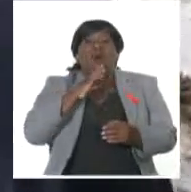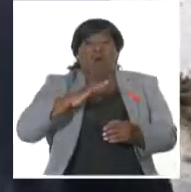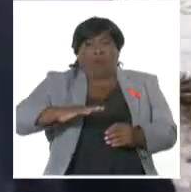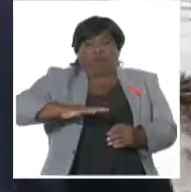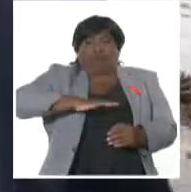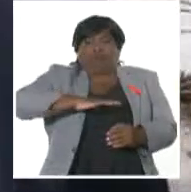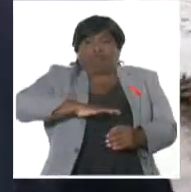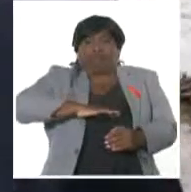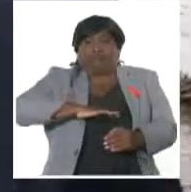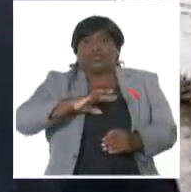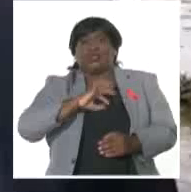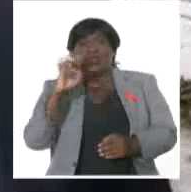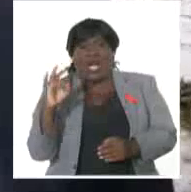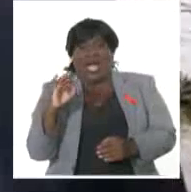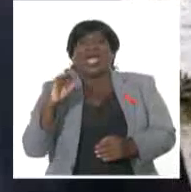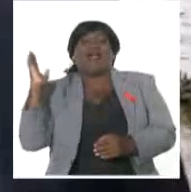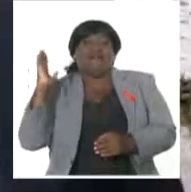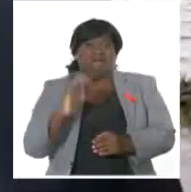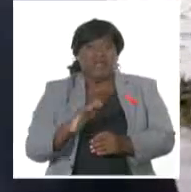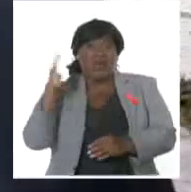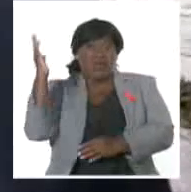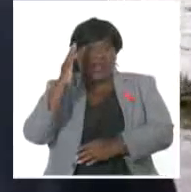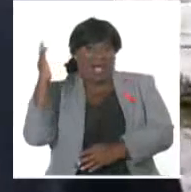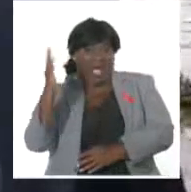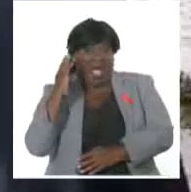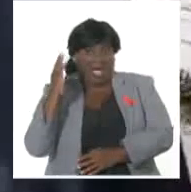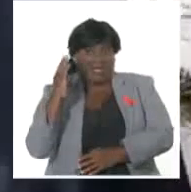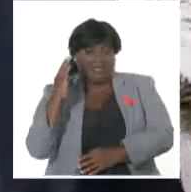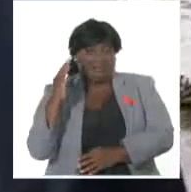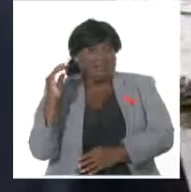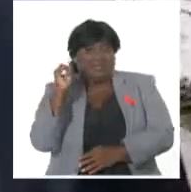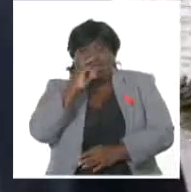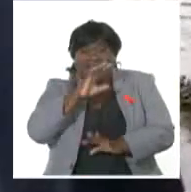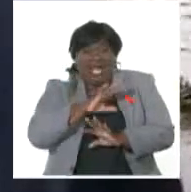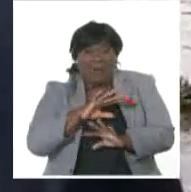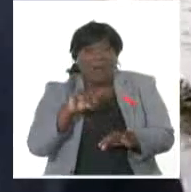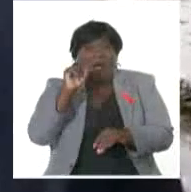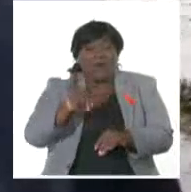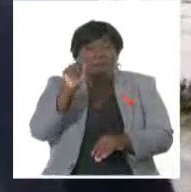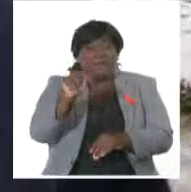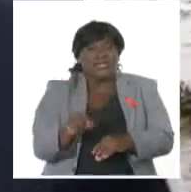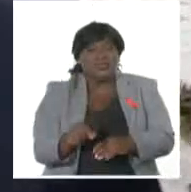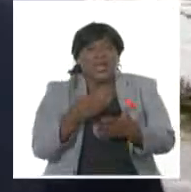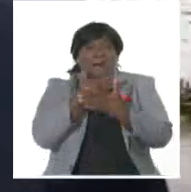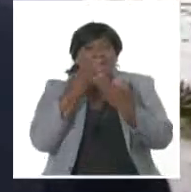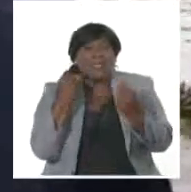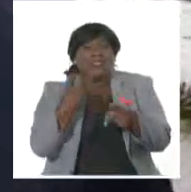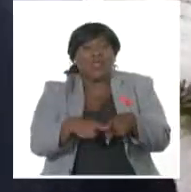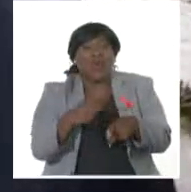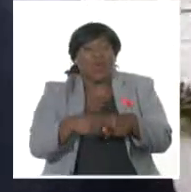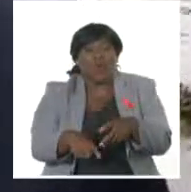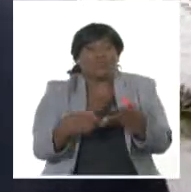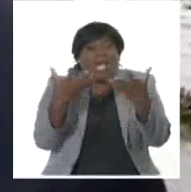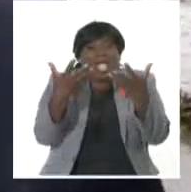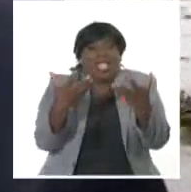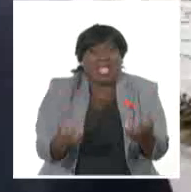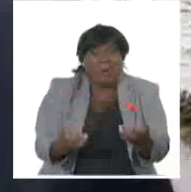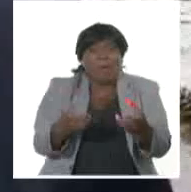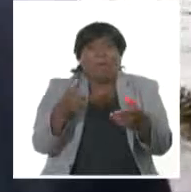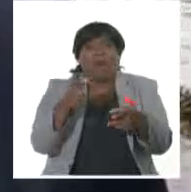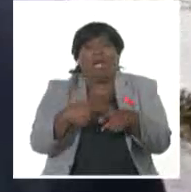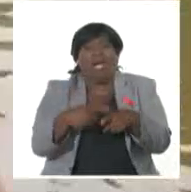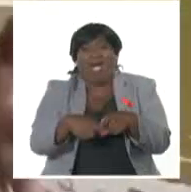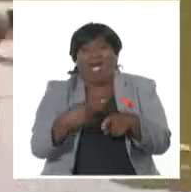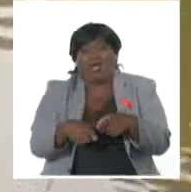vino el huracán, barrió, y ahora mira esto como está, que la gente ha perdido cosas, se le ha mojado todo, esto es